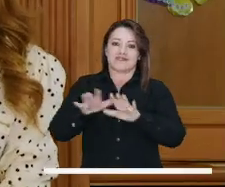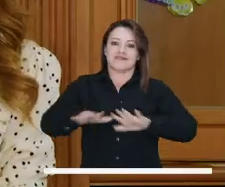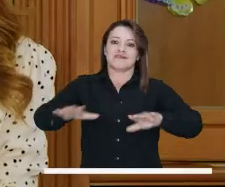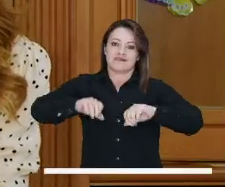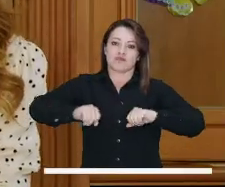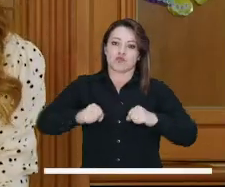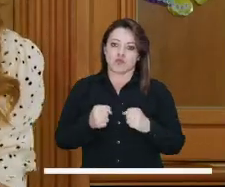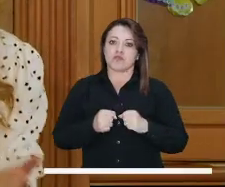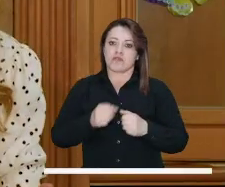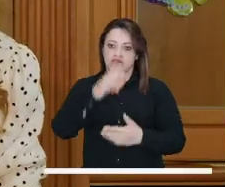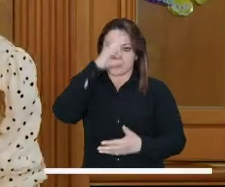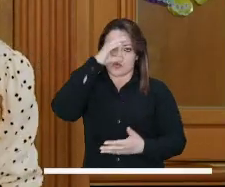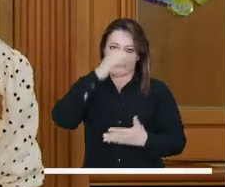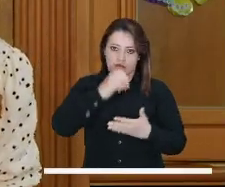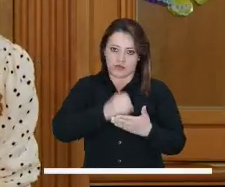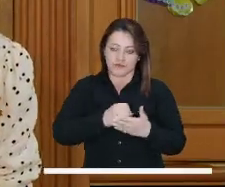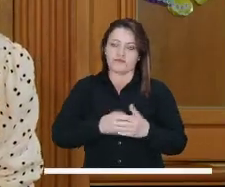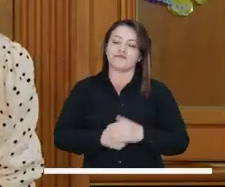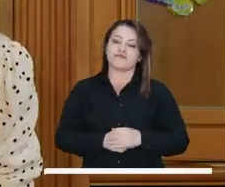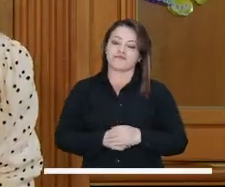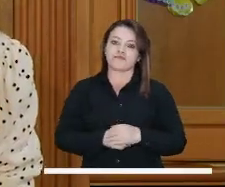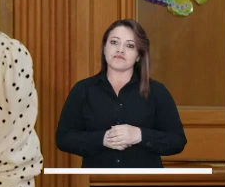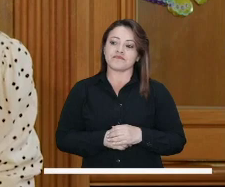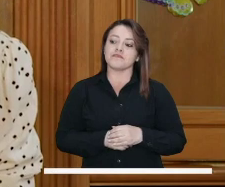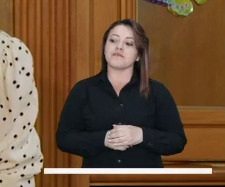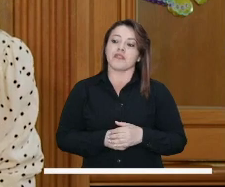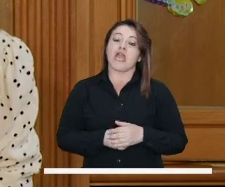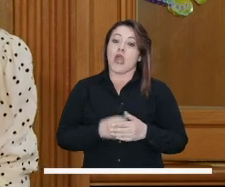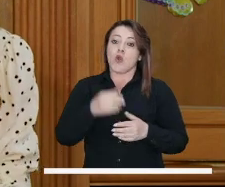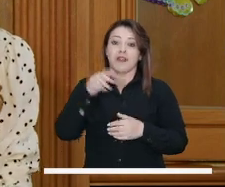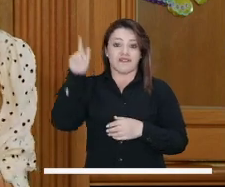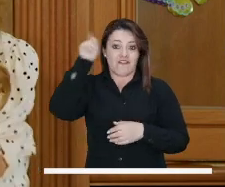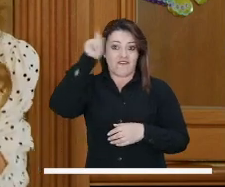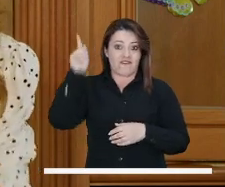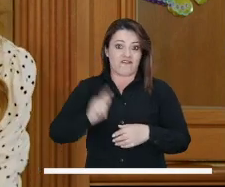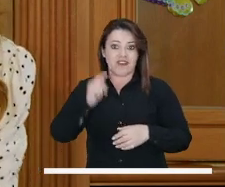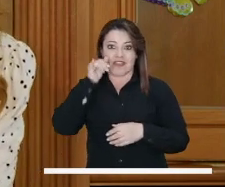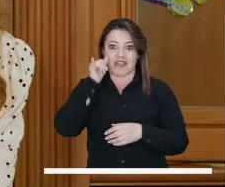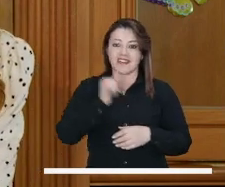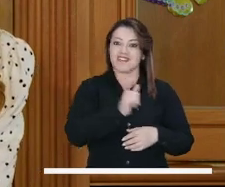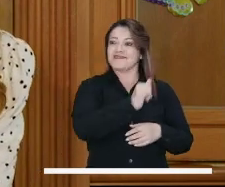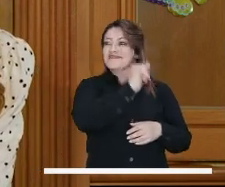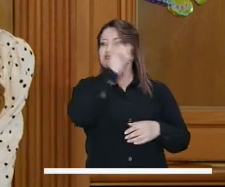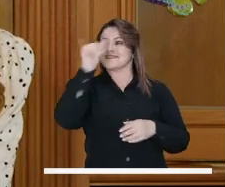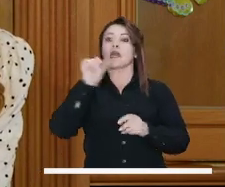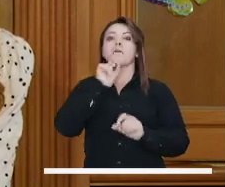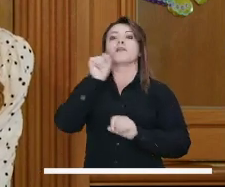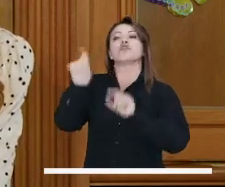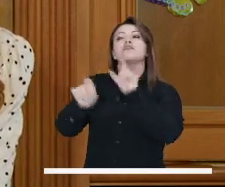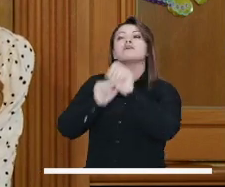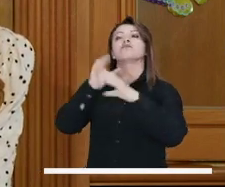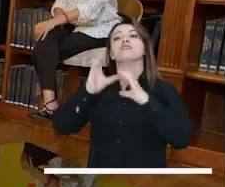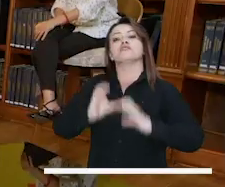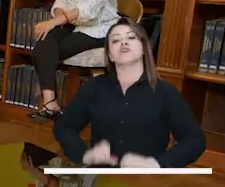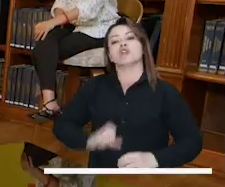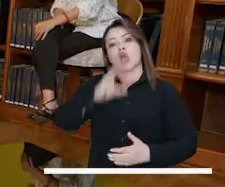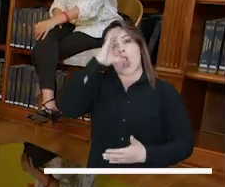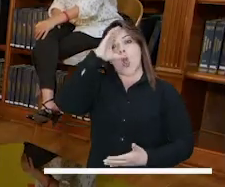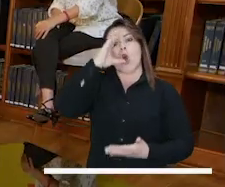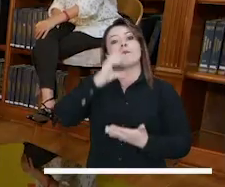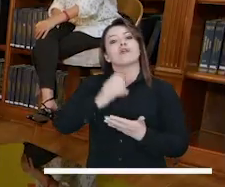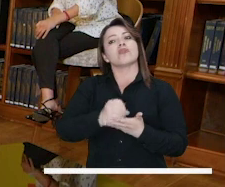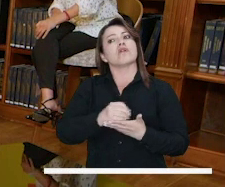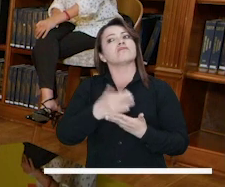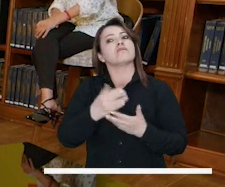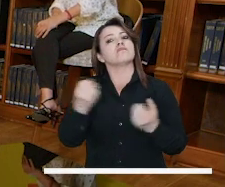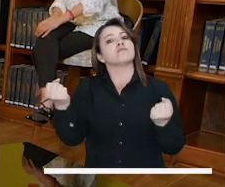nosotros las tenemos por cuenta de nuestros televidentes. Y por eso también queremos escucharlos a todos ustedes. Es momento de